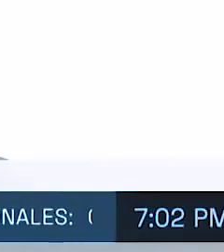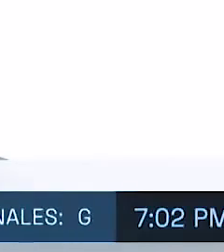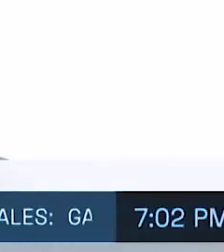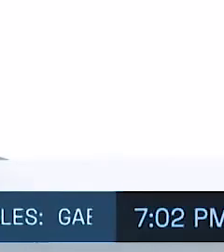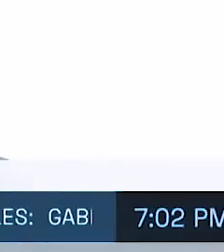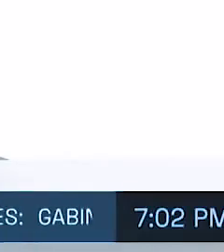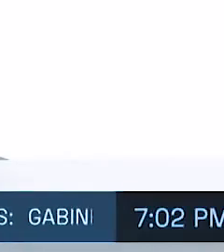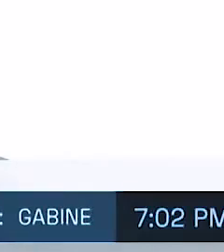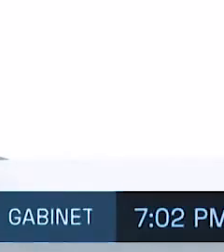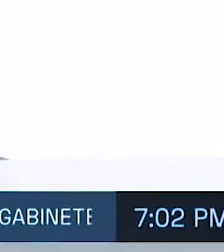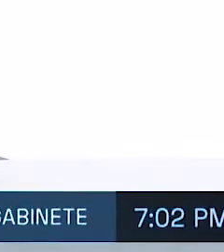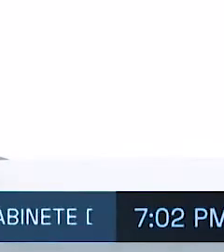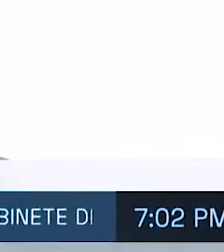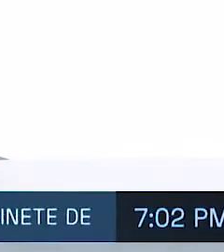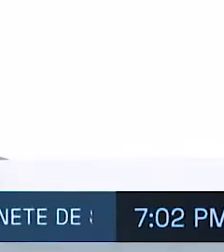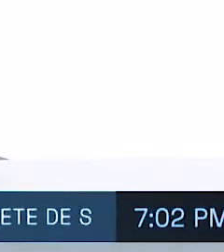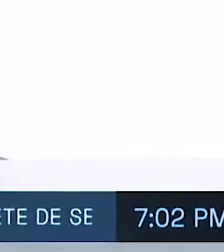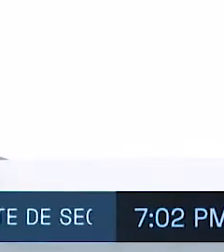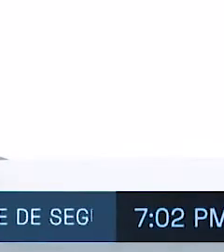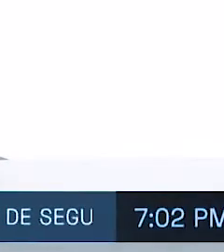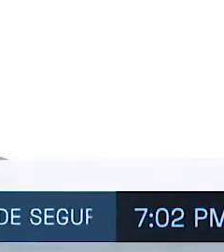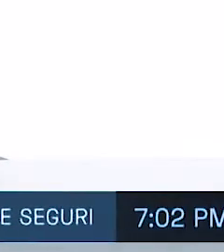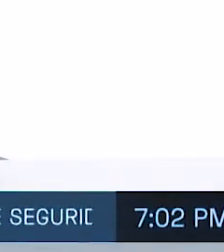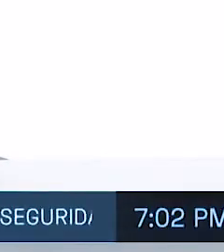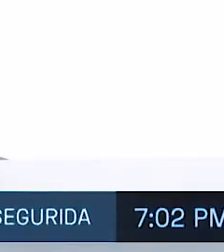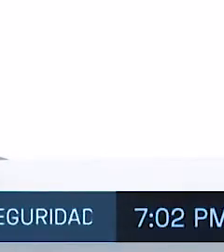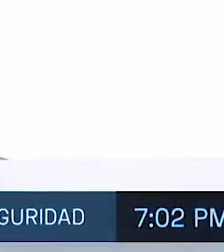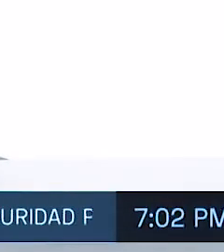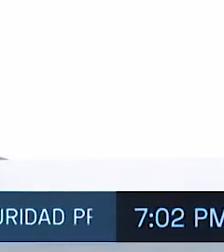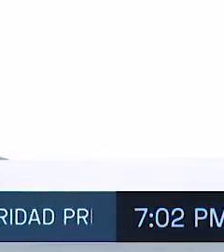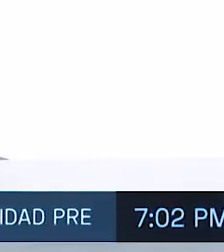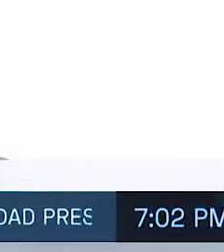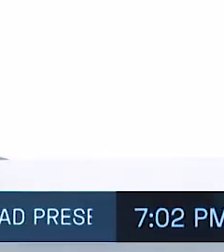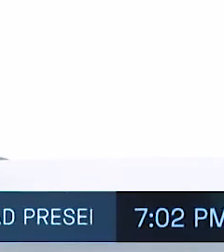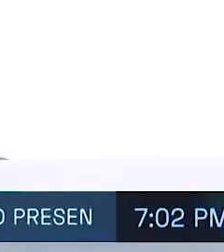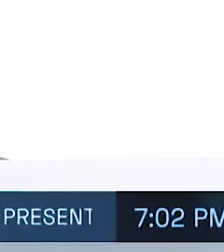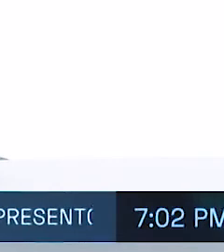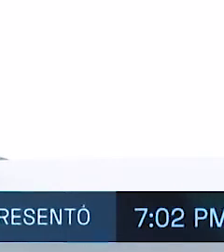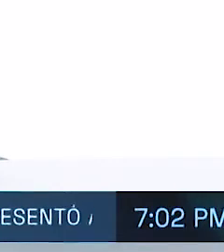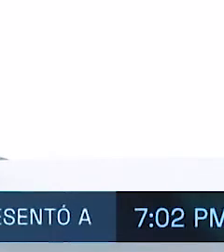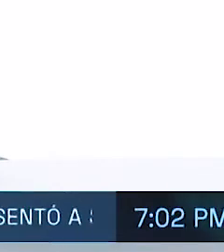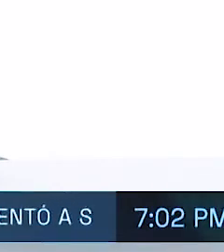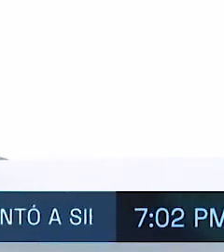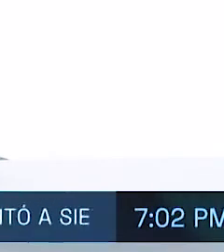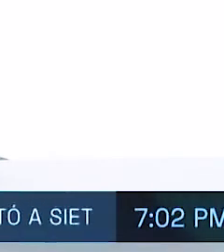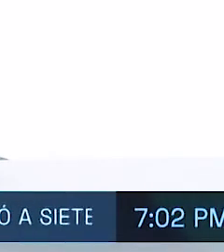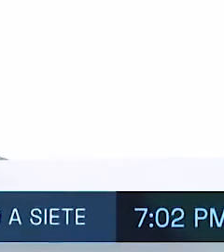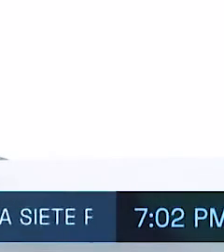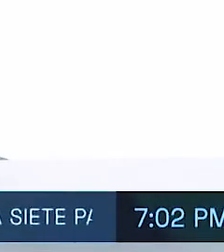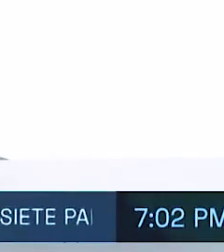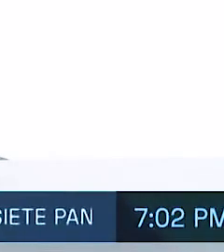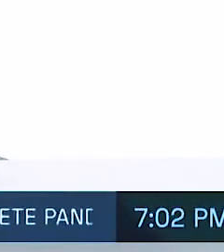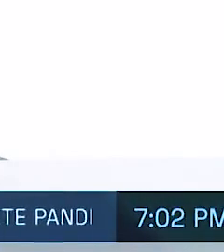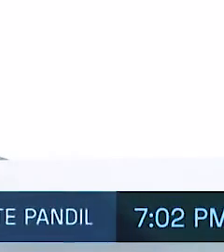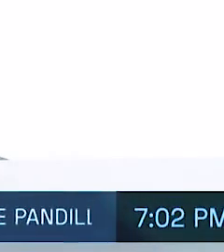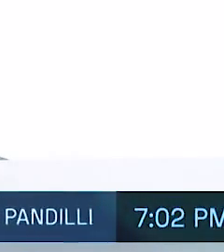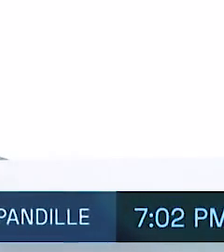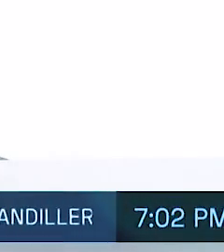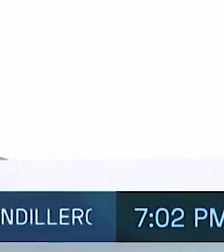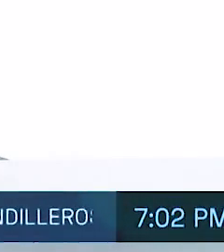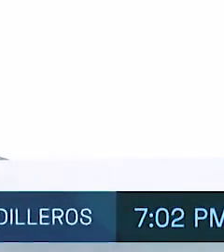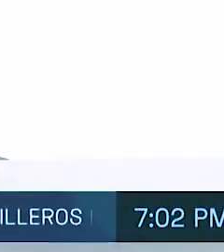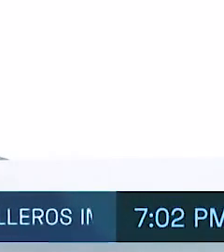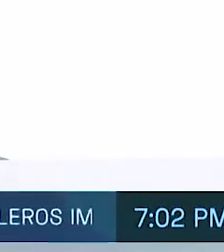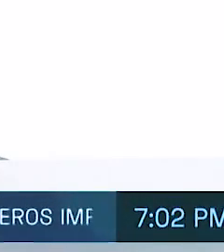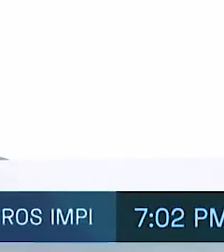Un mensaje por parte de la Primera Dama de la República, Gabriela de Bukele, con un importante anuncio, que se suma a los esfuerzos